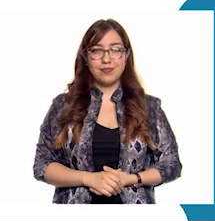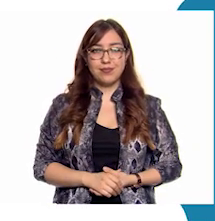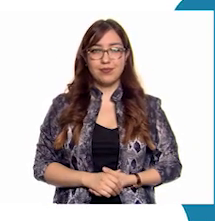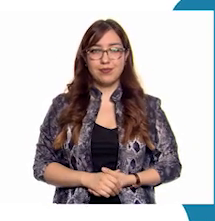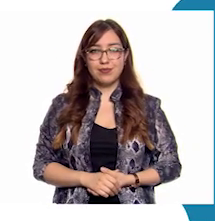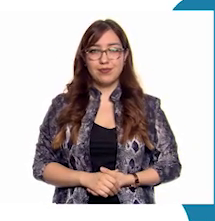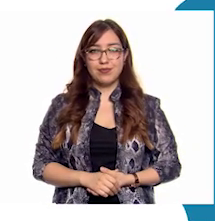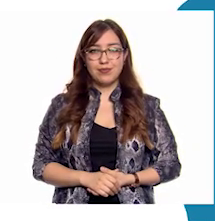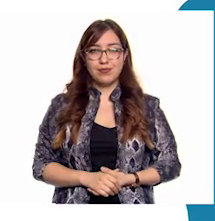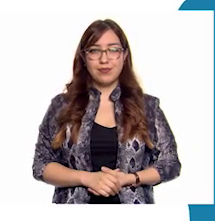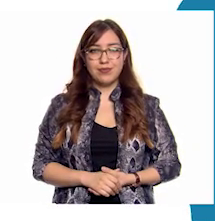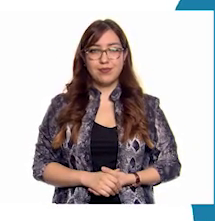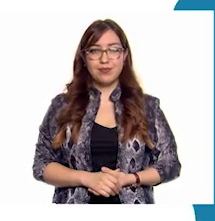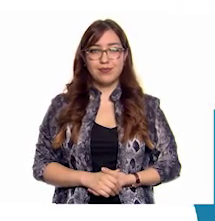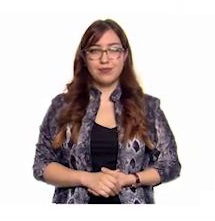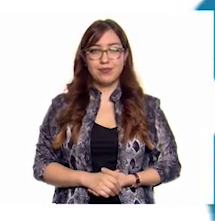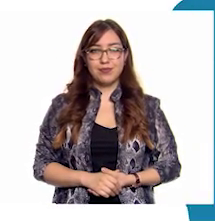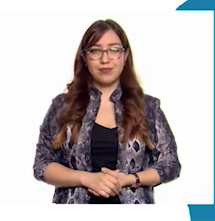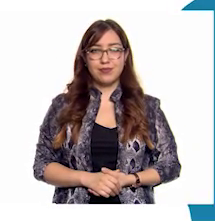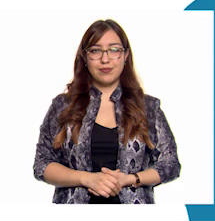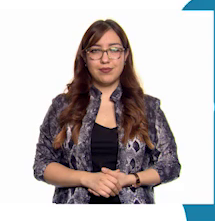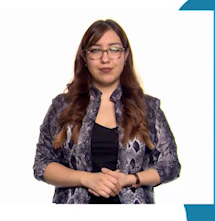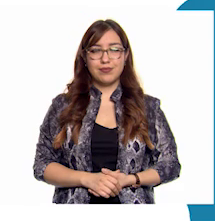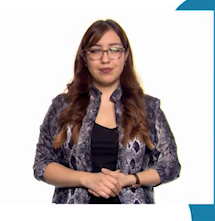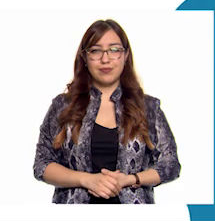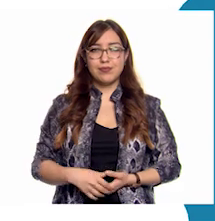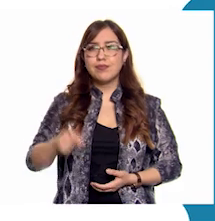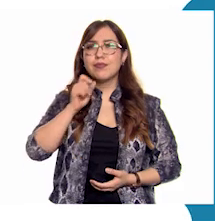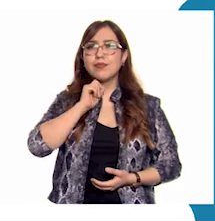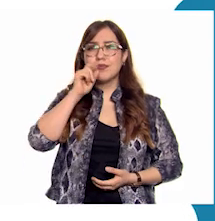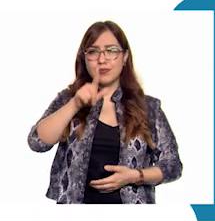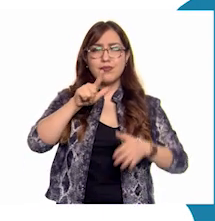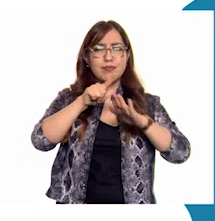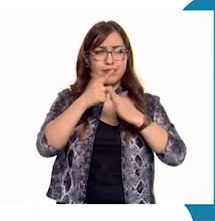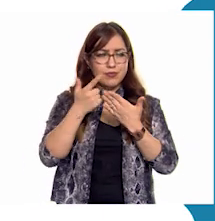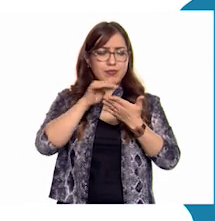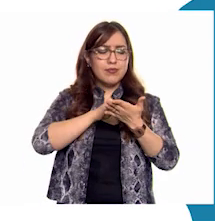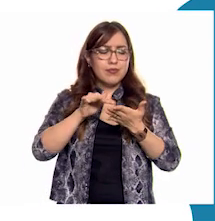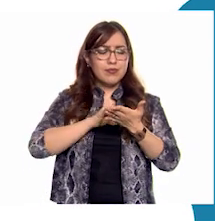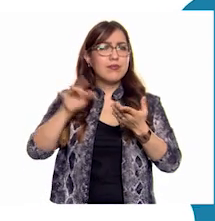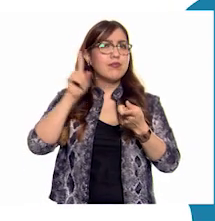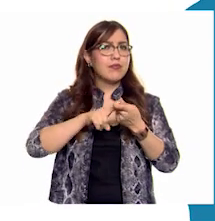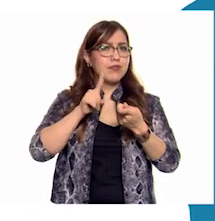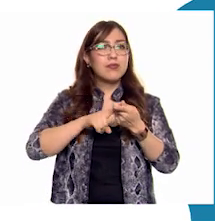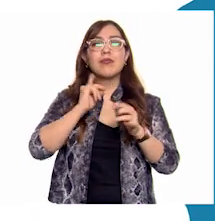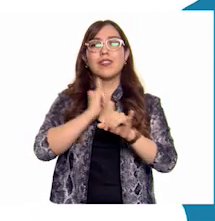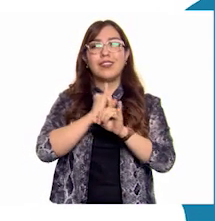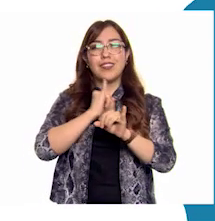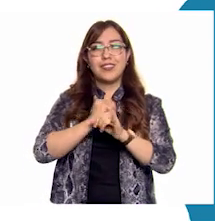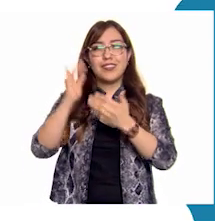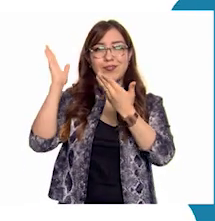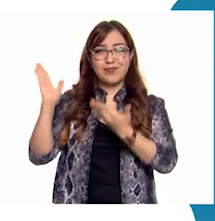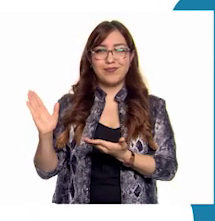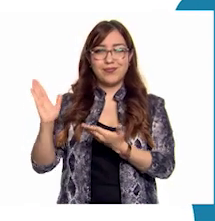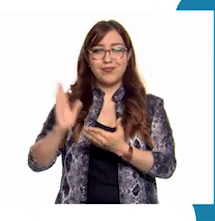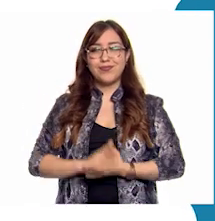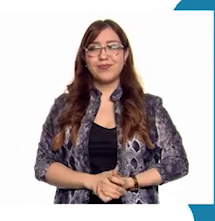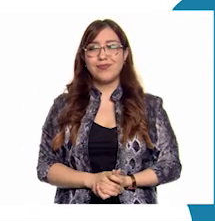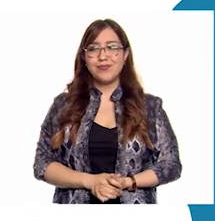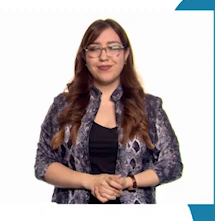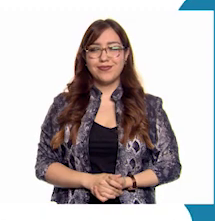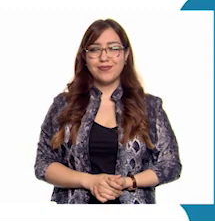5541-720413 Con 100 líneas También puedes encontrar Los libros de texto En la página Con alitej.cep